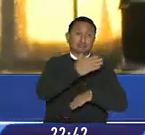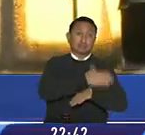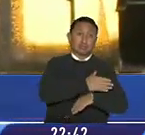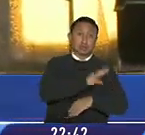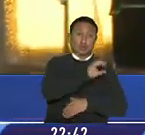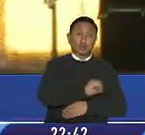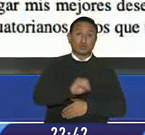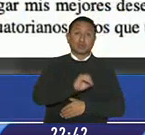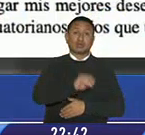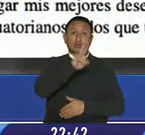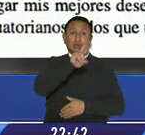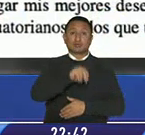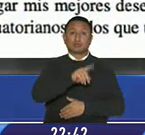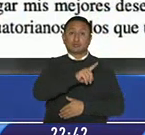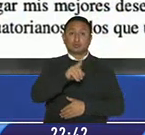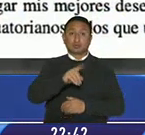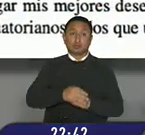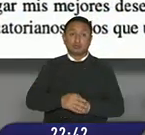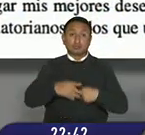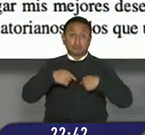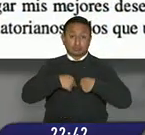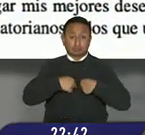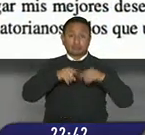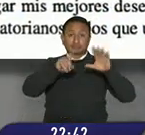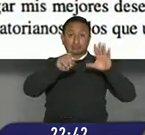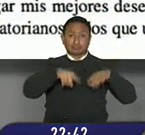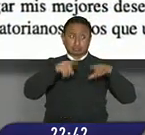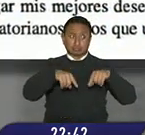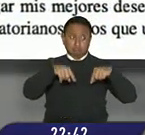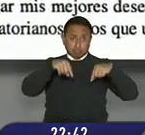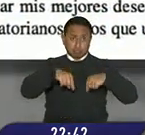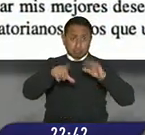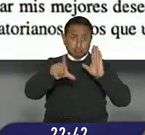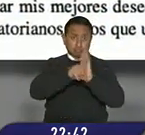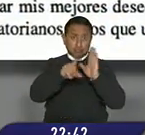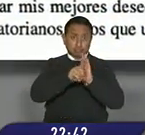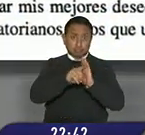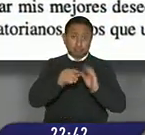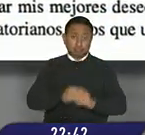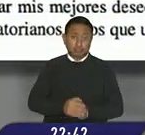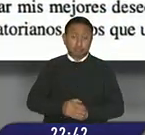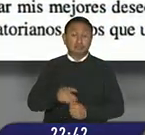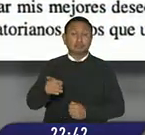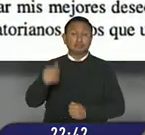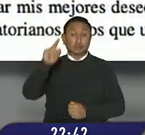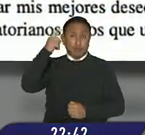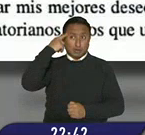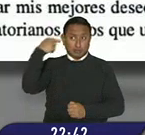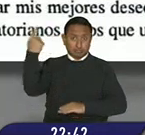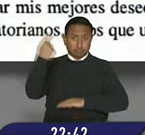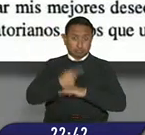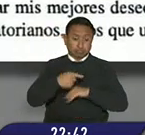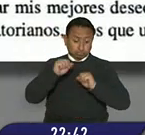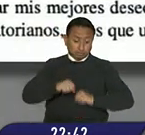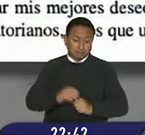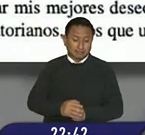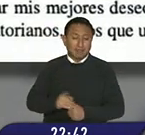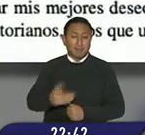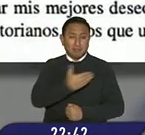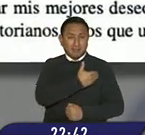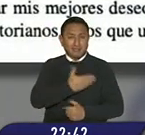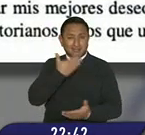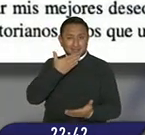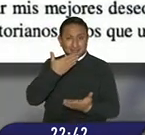octubre del dos mil veintiuno he cumplido en estos seis meses con las políticas impuestas por su digno gobierno me despido presidente